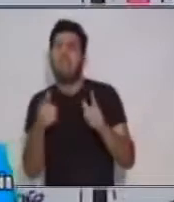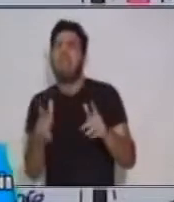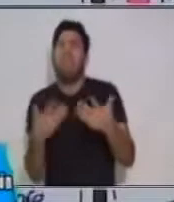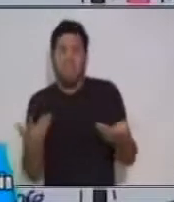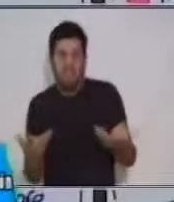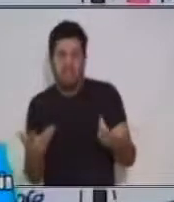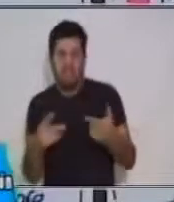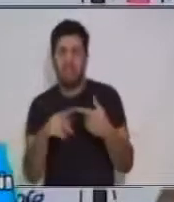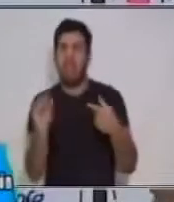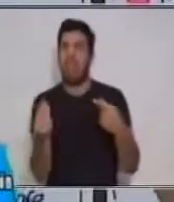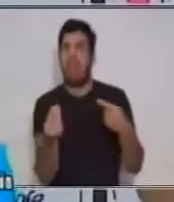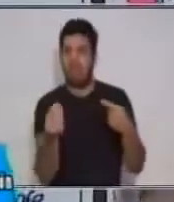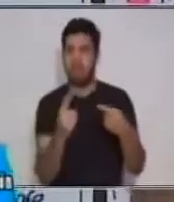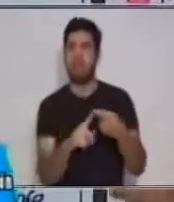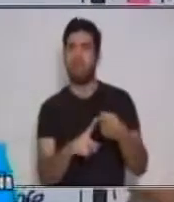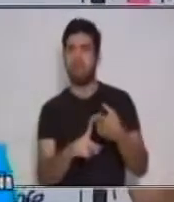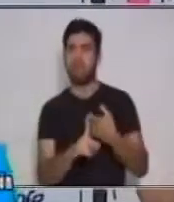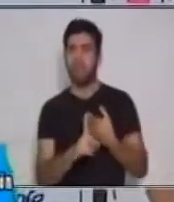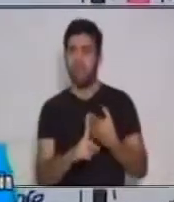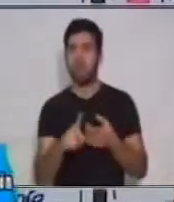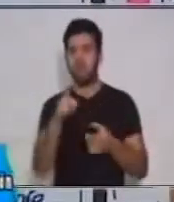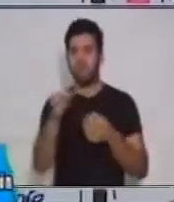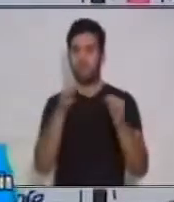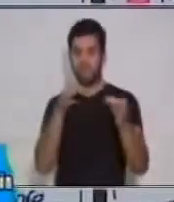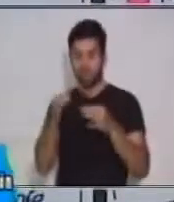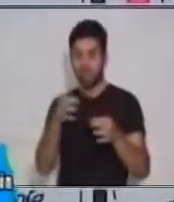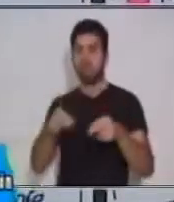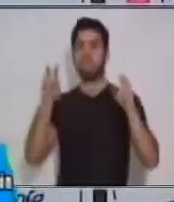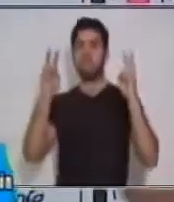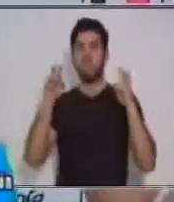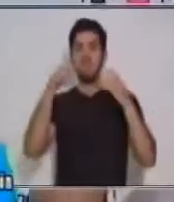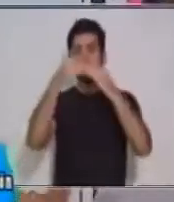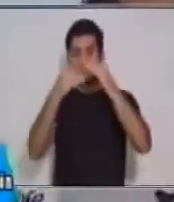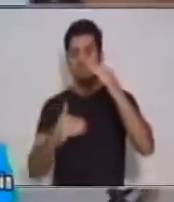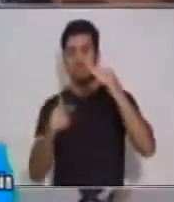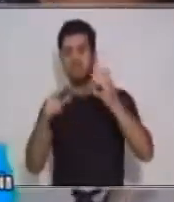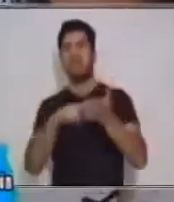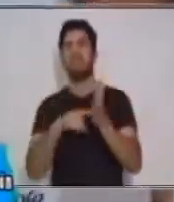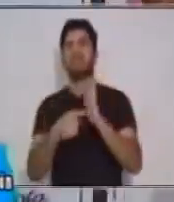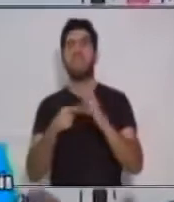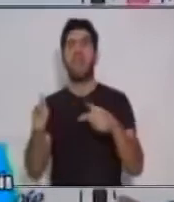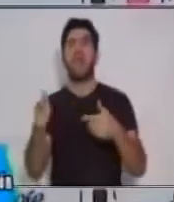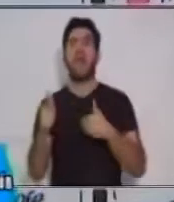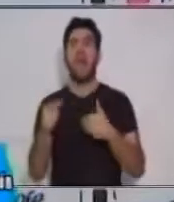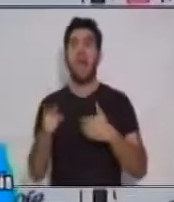ser una breve descripción del tema para que el lector sepa qué va a encontrar en el texto.